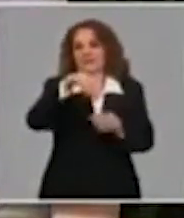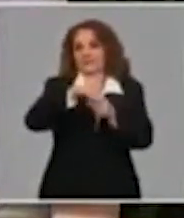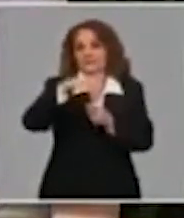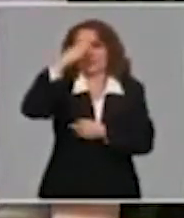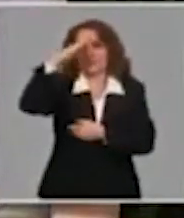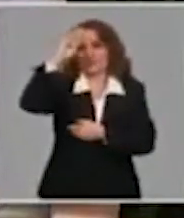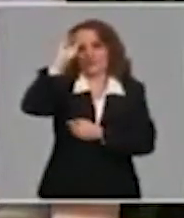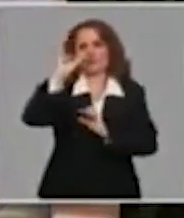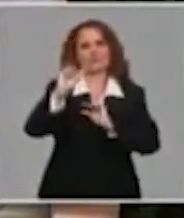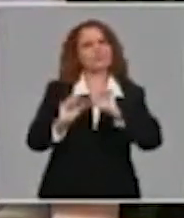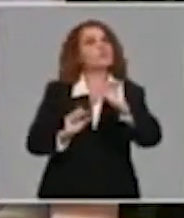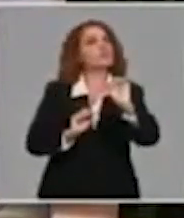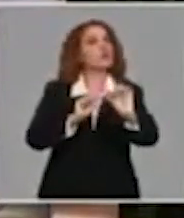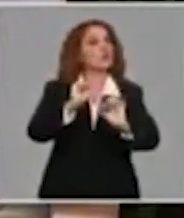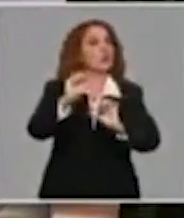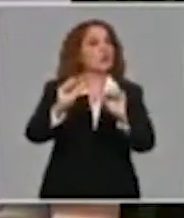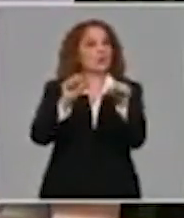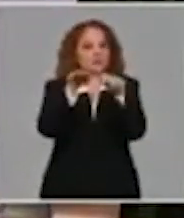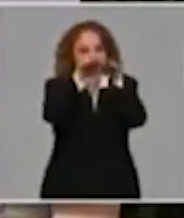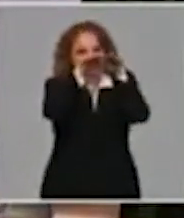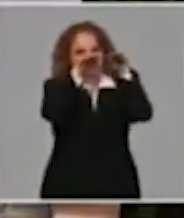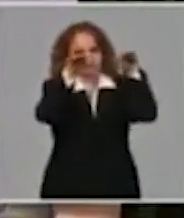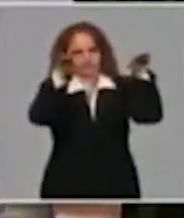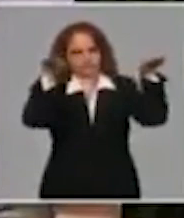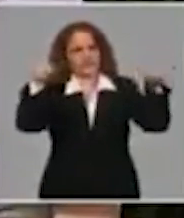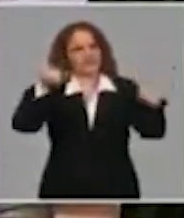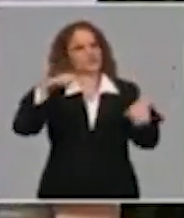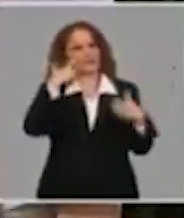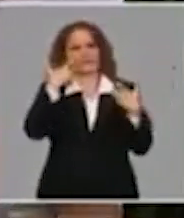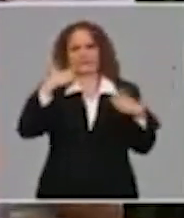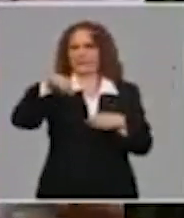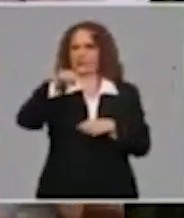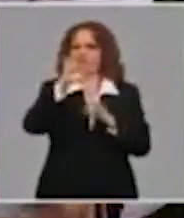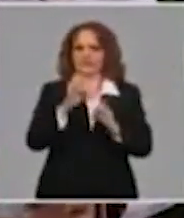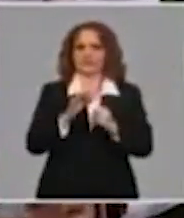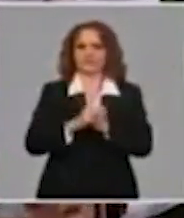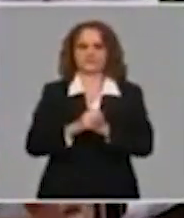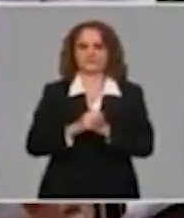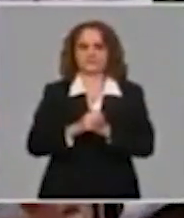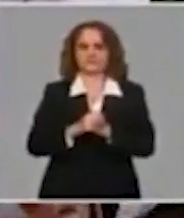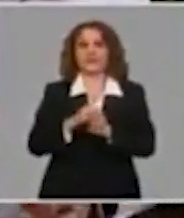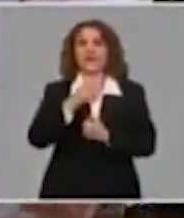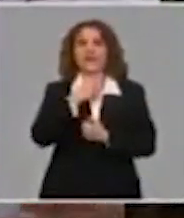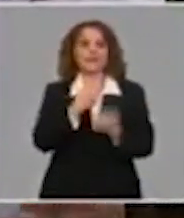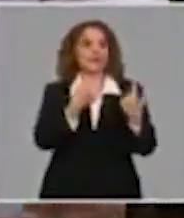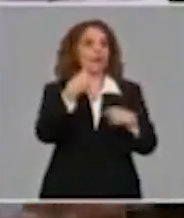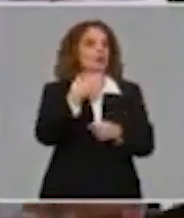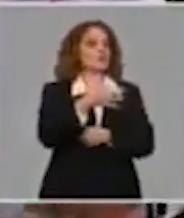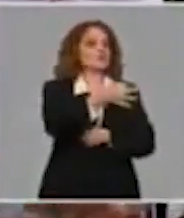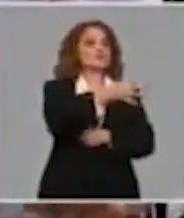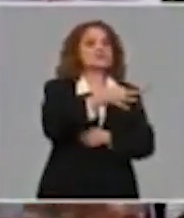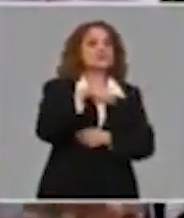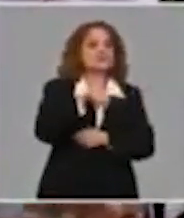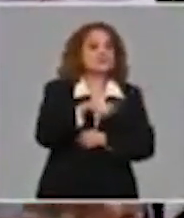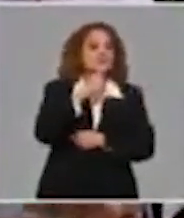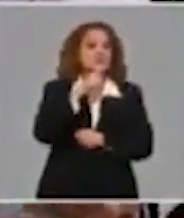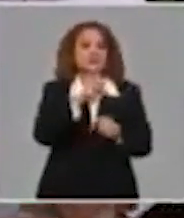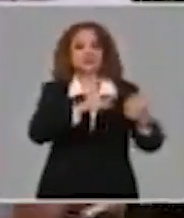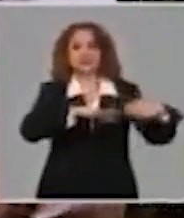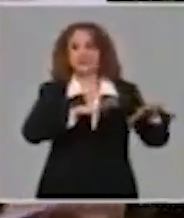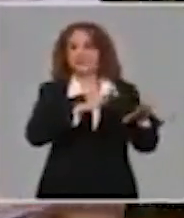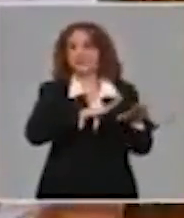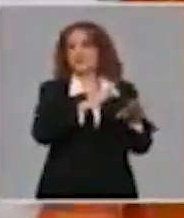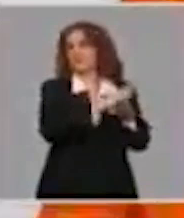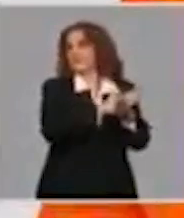manera gradual y asimétrica era un elemento clave. Es decir, podríamos estar pasando varios municipios, podríamos estar pasando varias provincias